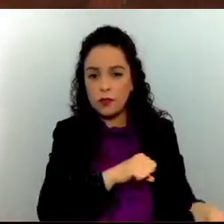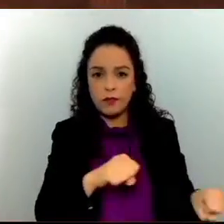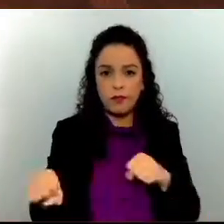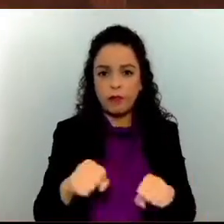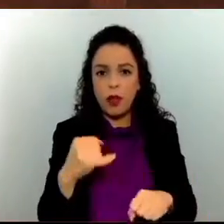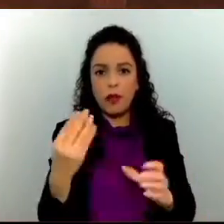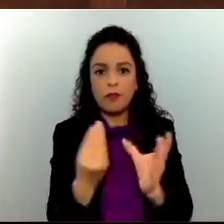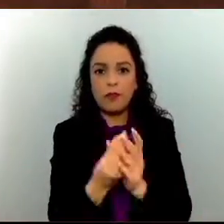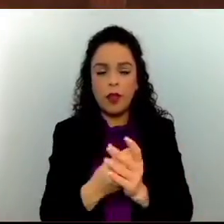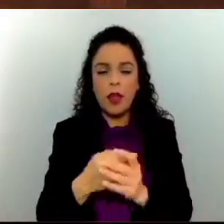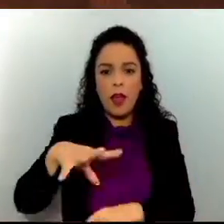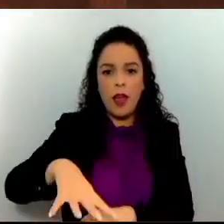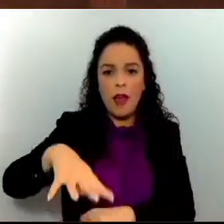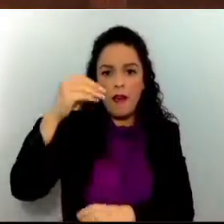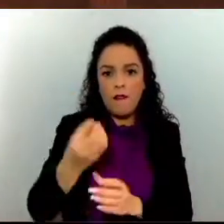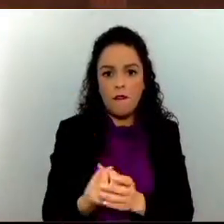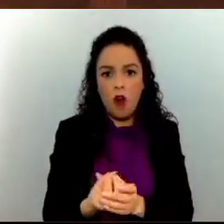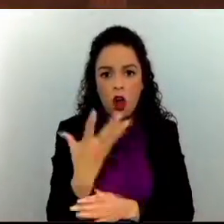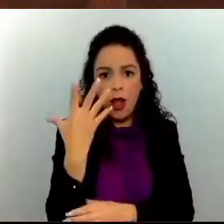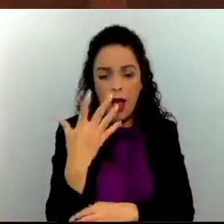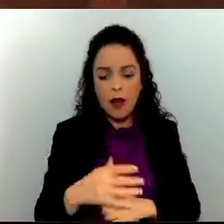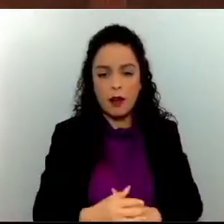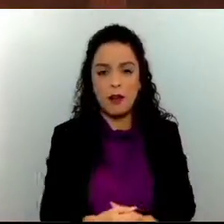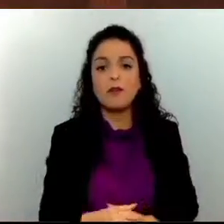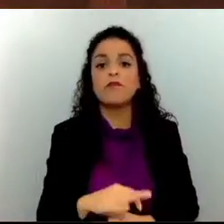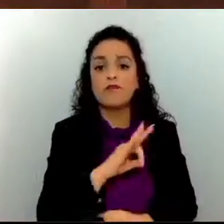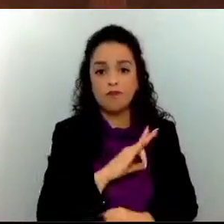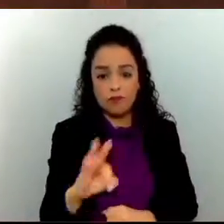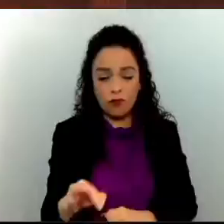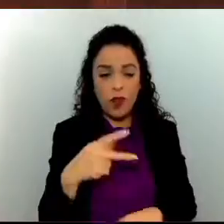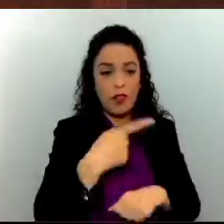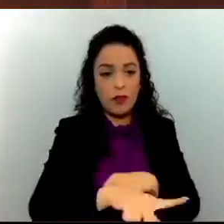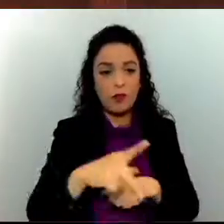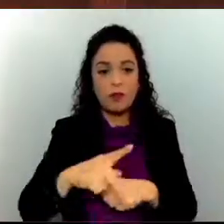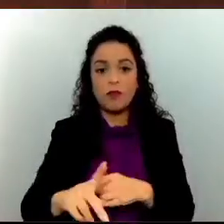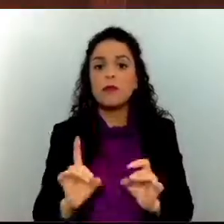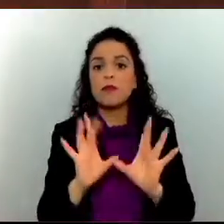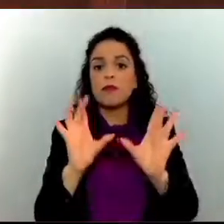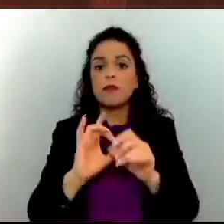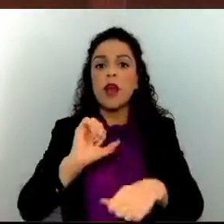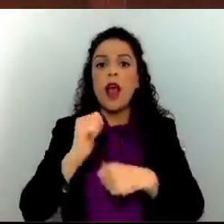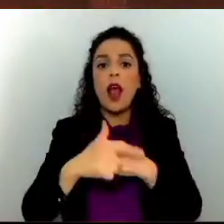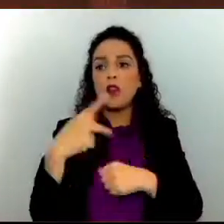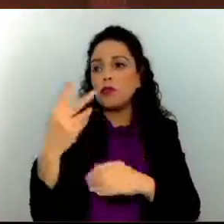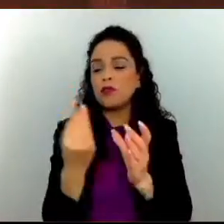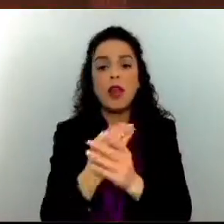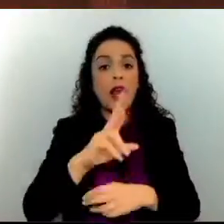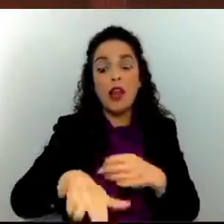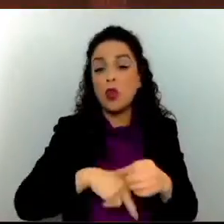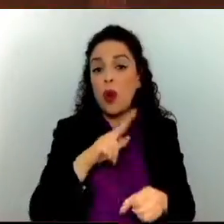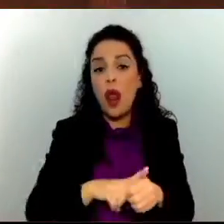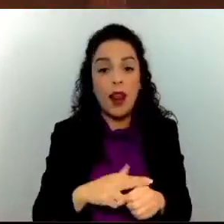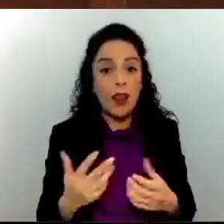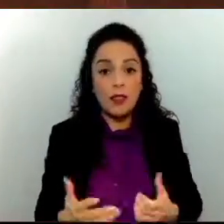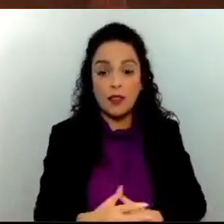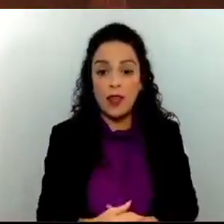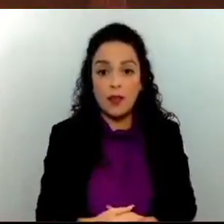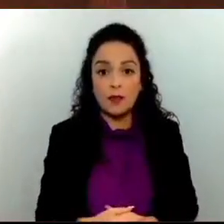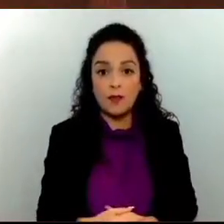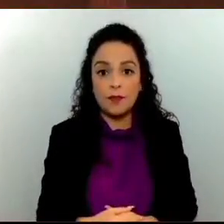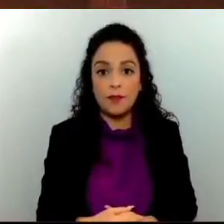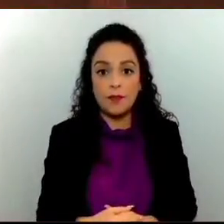propenso a sufrir el impacto de diversos fenómenos naturales, mismos que debido a su potencial